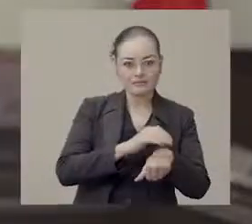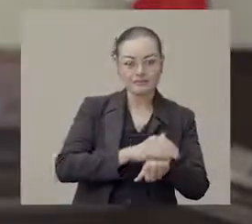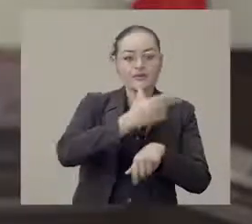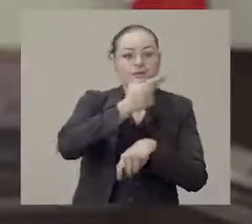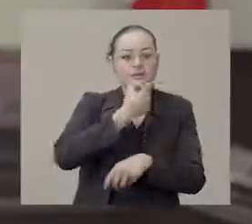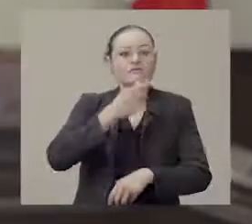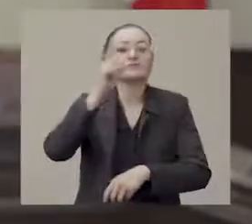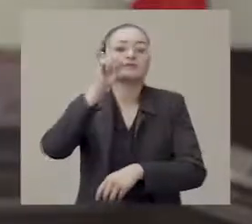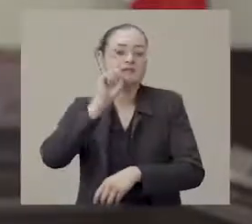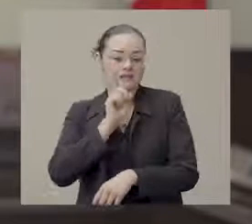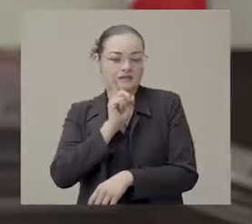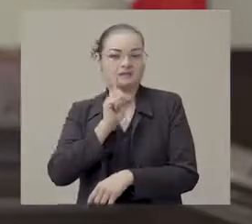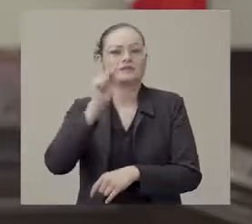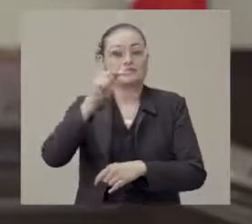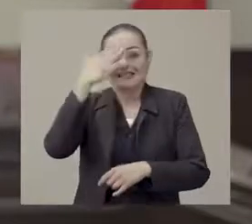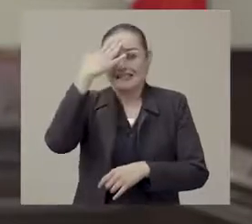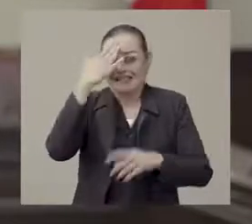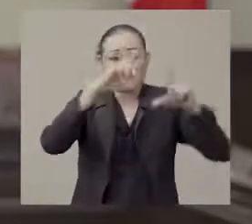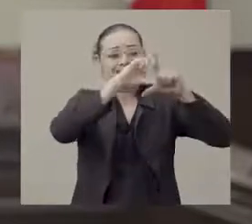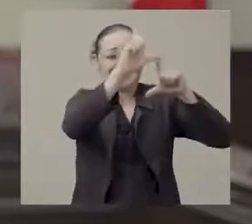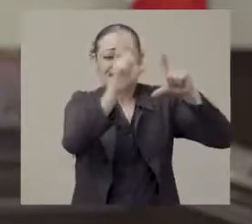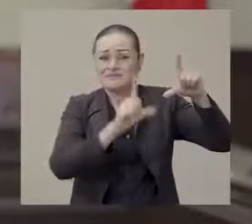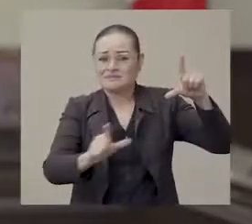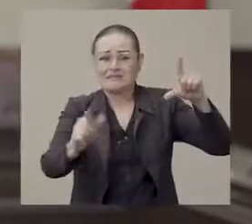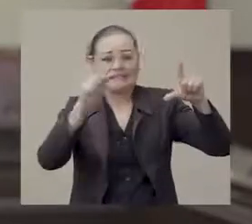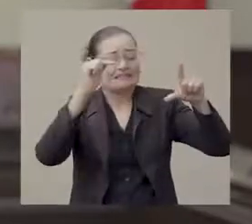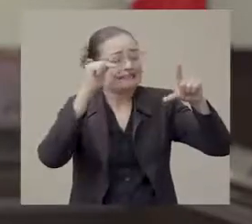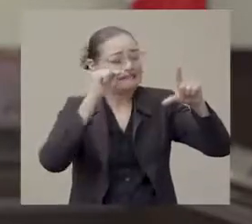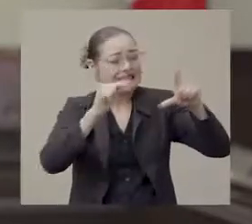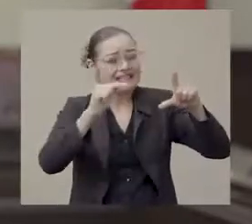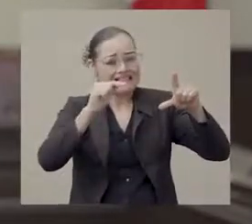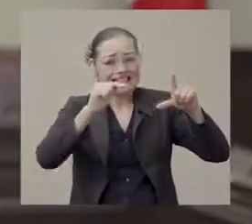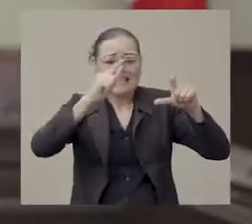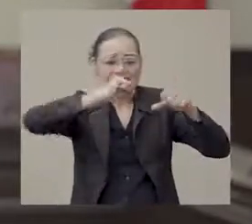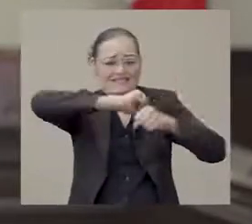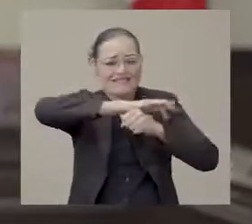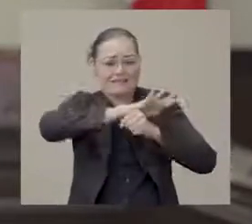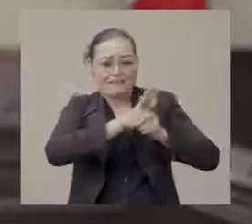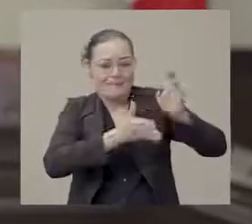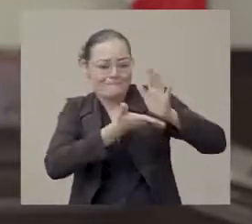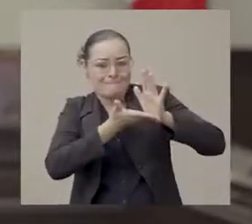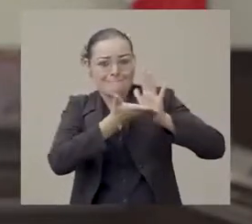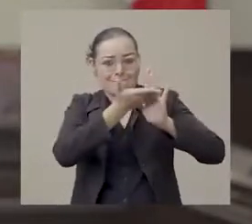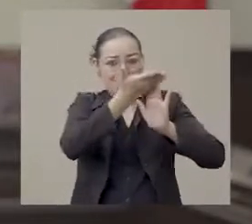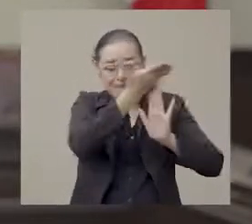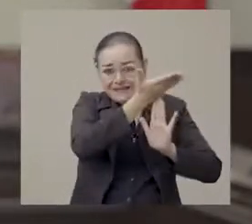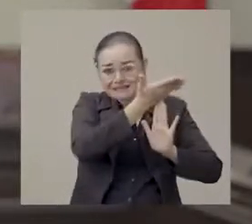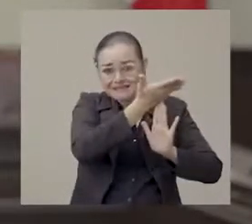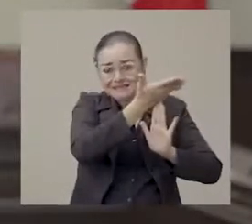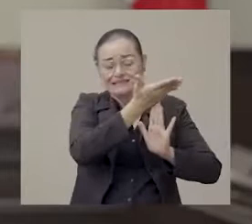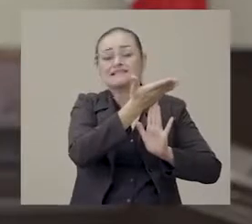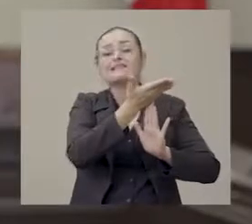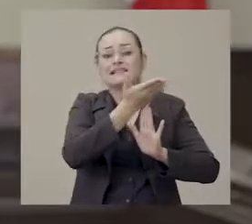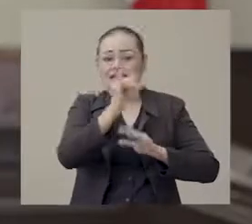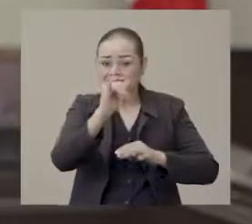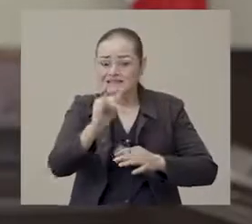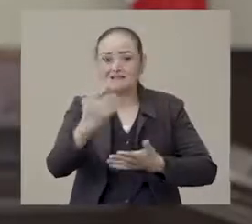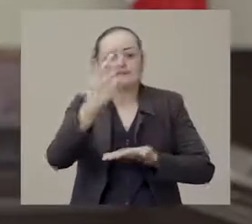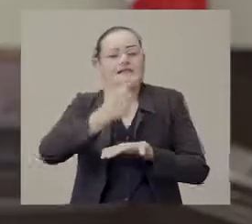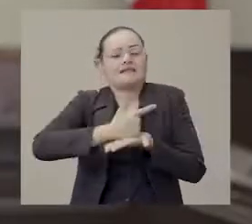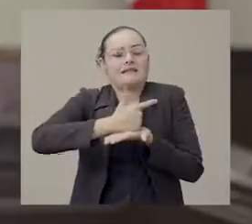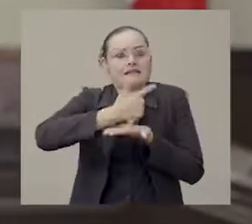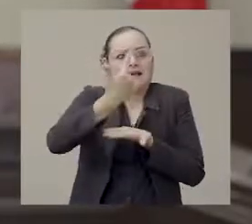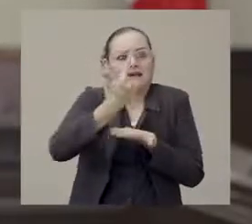Amigas y amigos, como saben, el país está sufriendo un incremento sumamente importante, en algunos casos